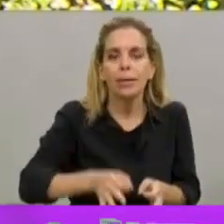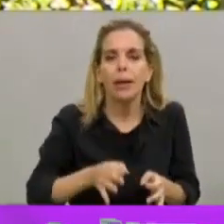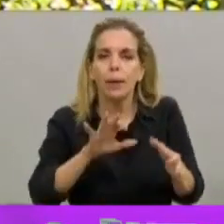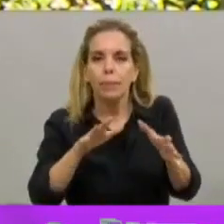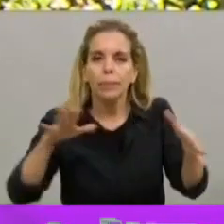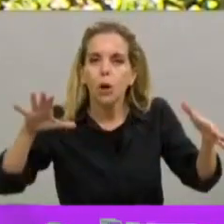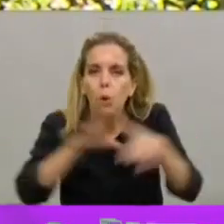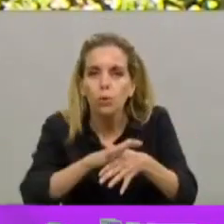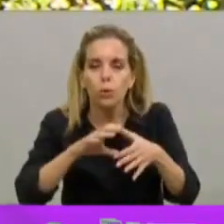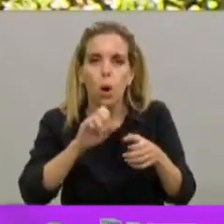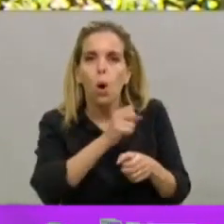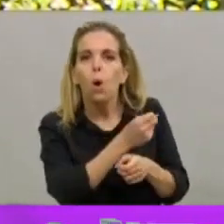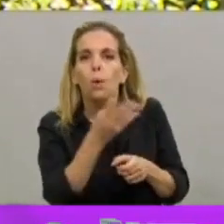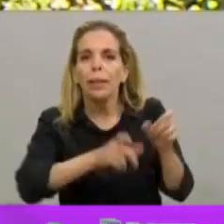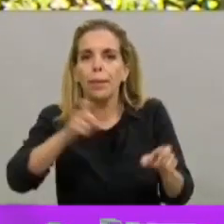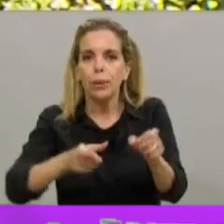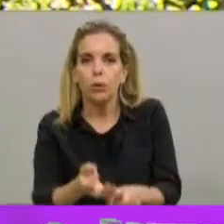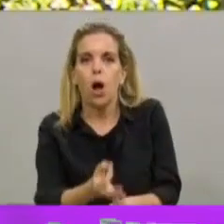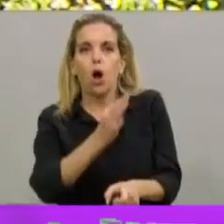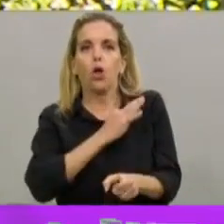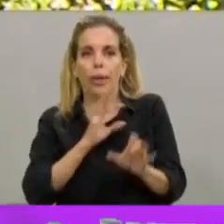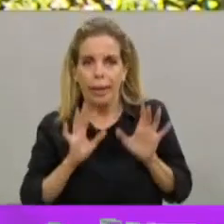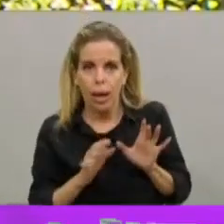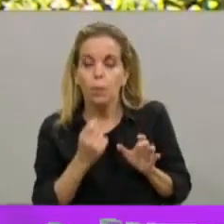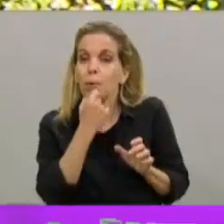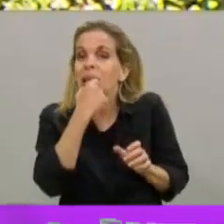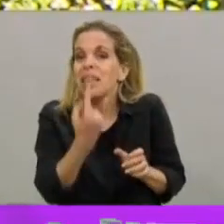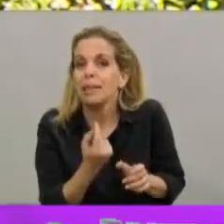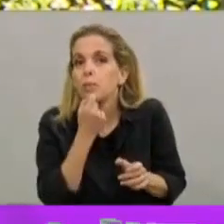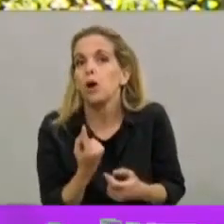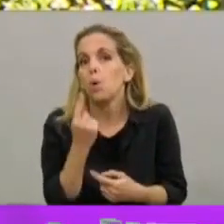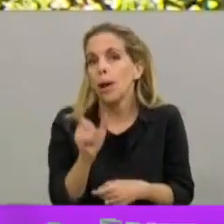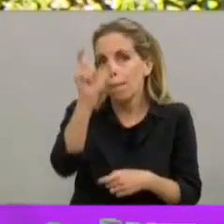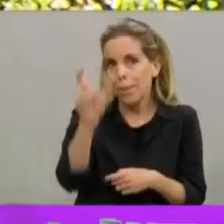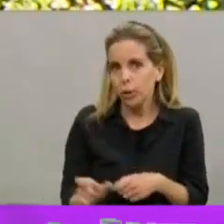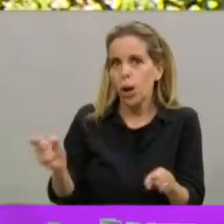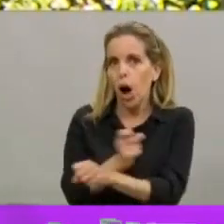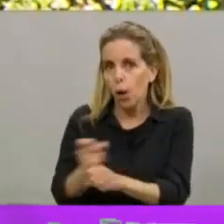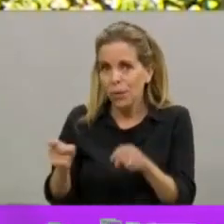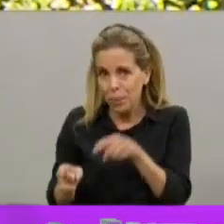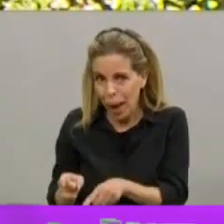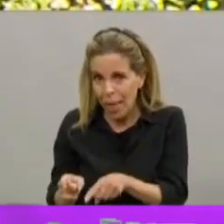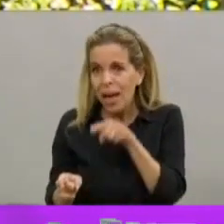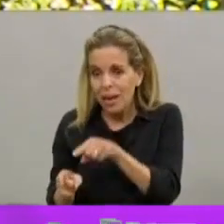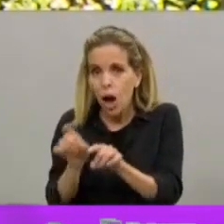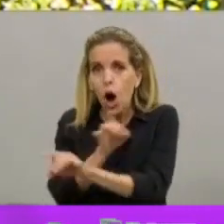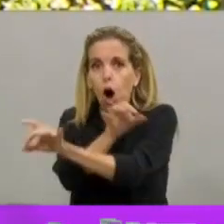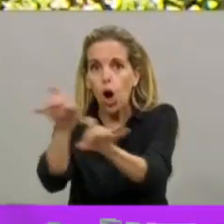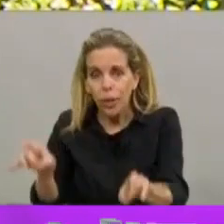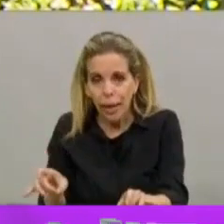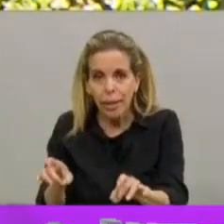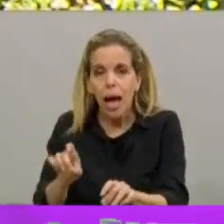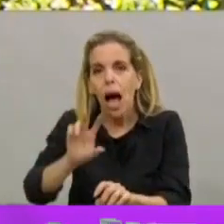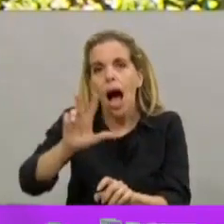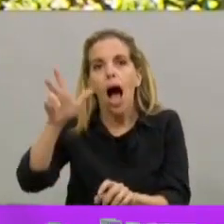Tengamos en cuenta que las estimaciones internacionales dicen que por cada contagiado diagnosticado hay entre 8 y 10 contagiados sin síntomas.